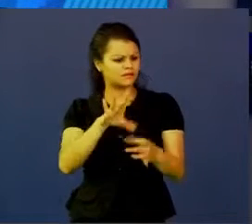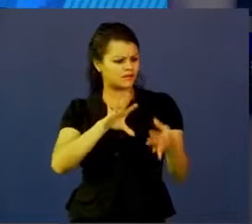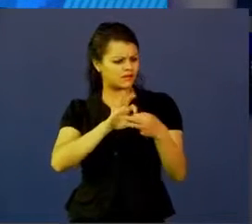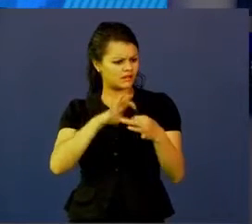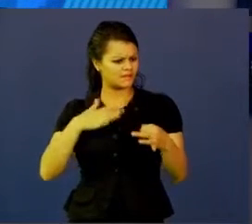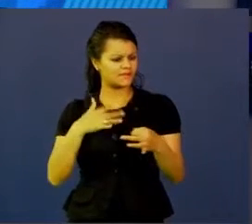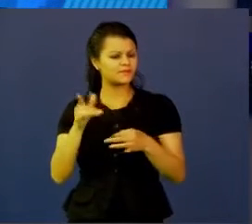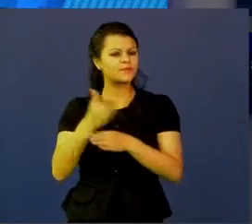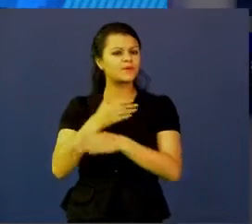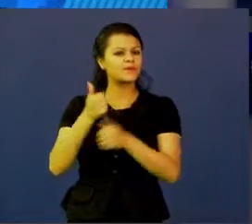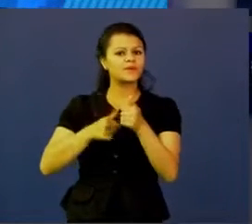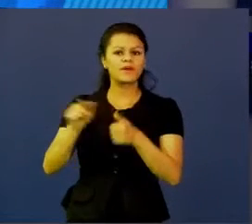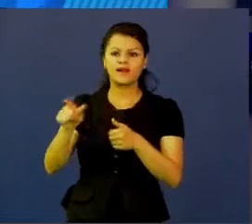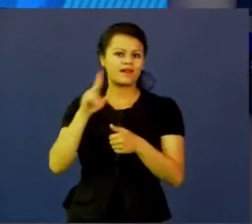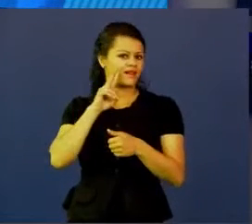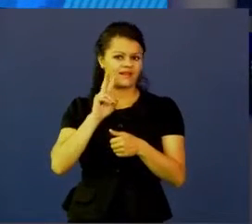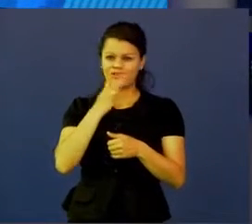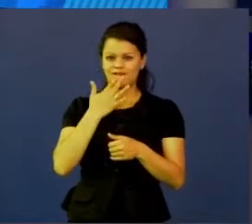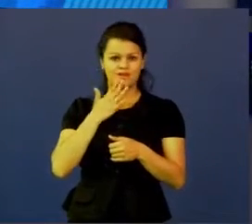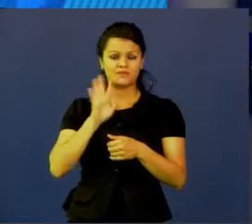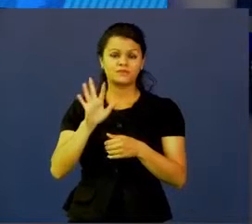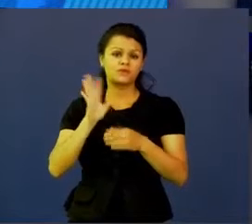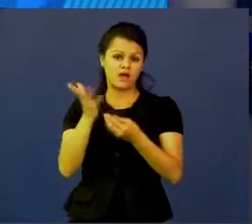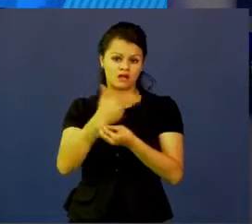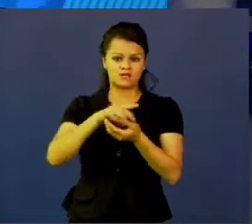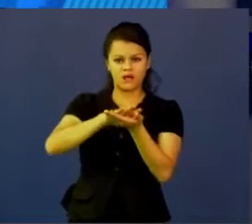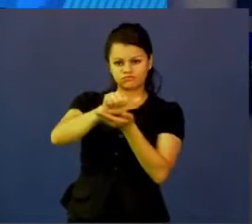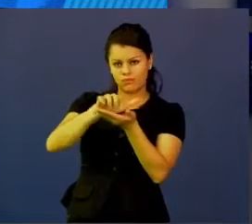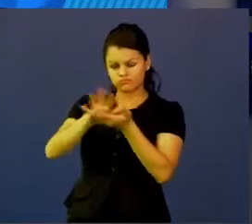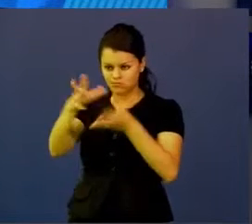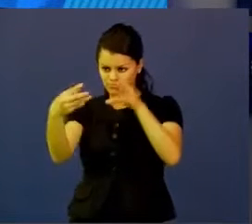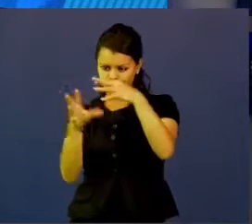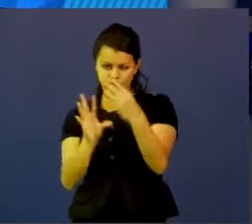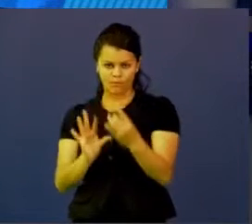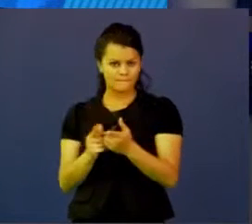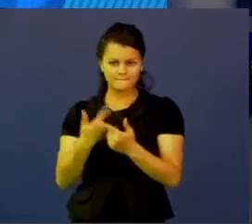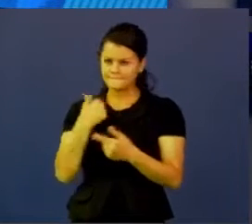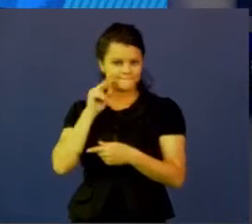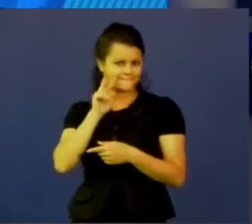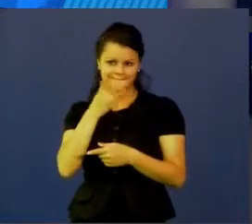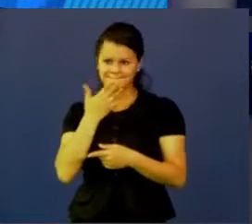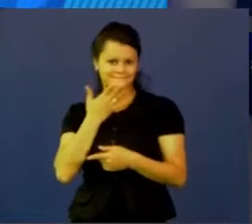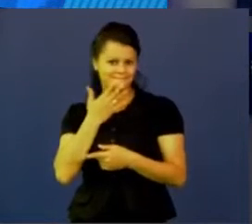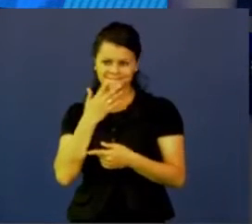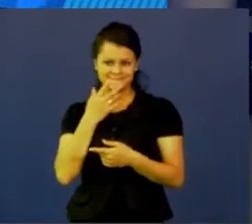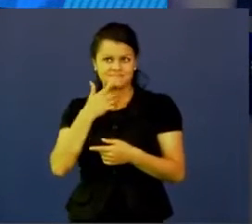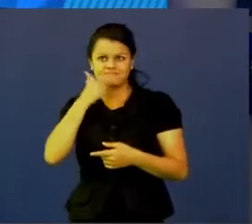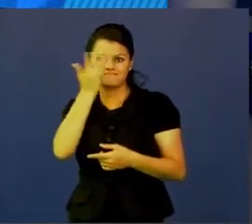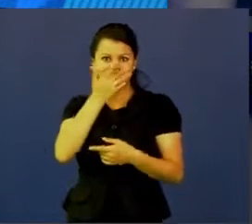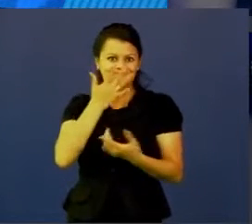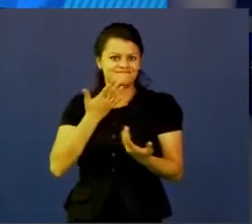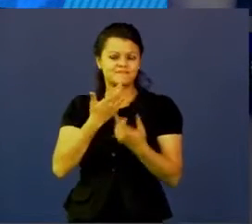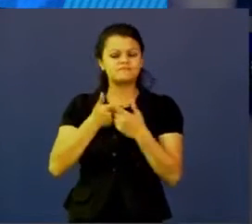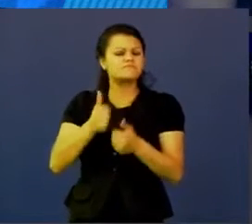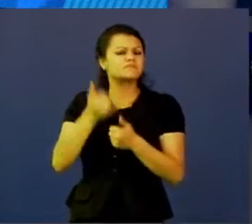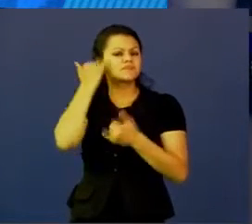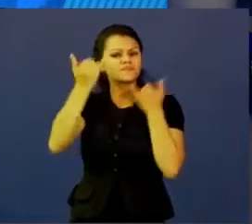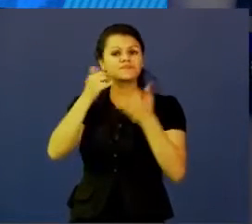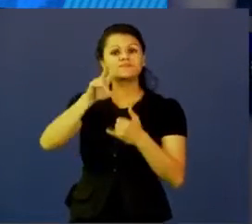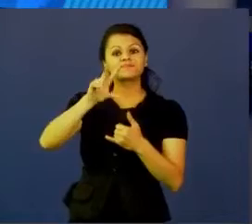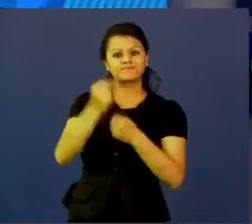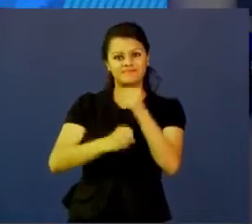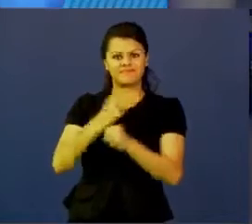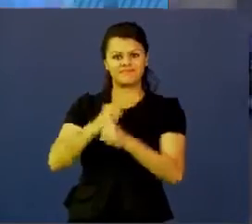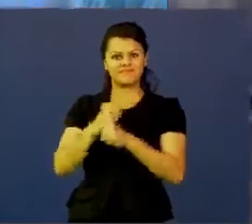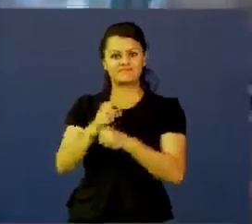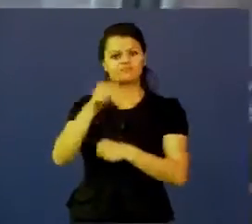que no ve los colores, es un artista plástico, no ve los colores. Y él mismo, a los 20 años, se inventó este dispositivo que le